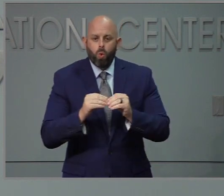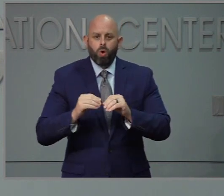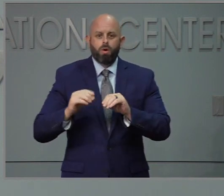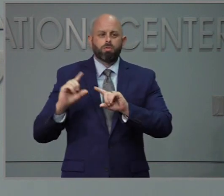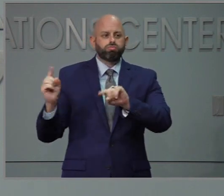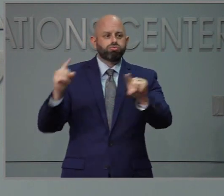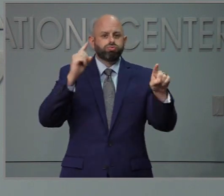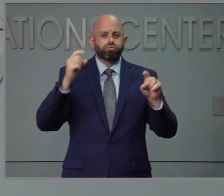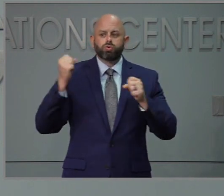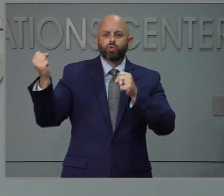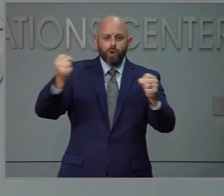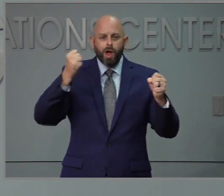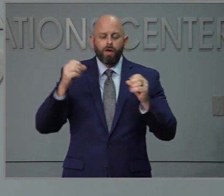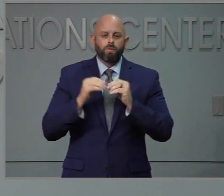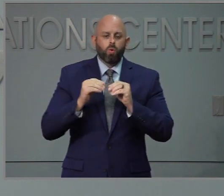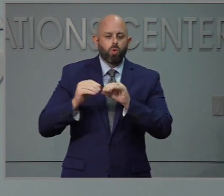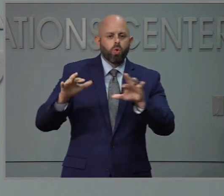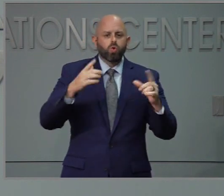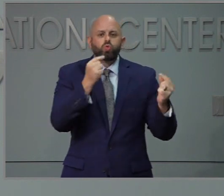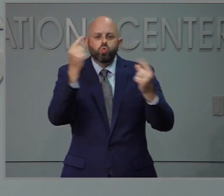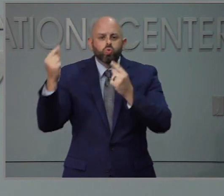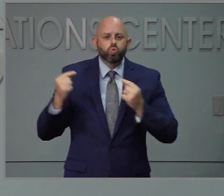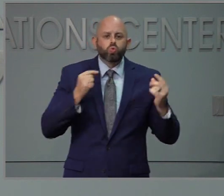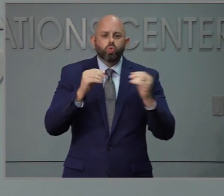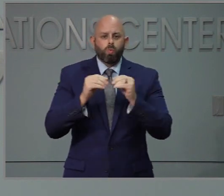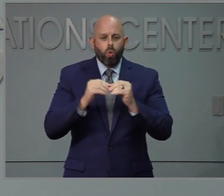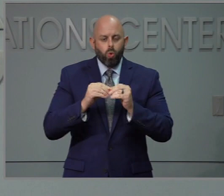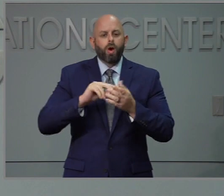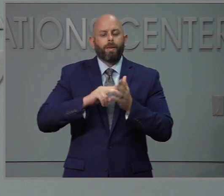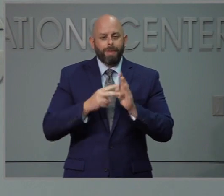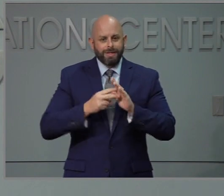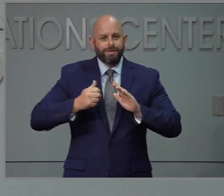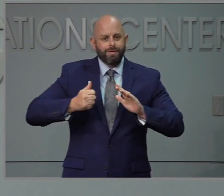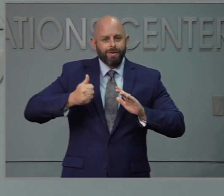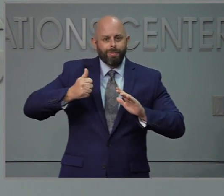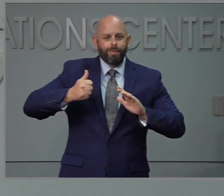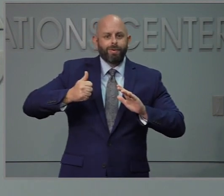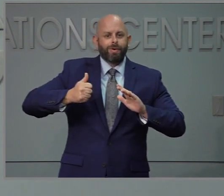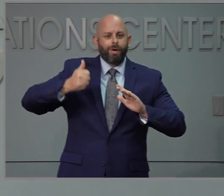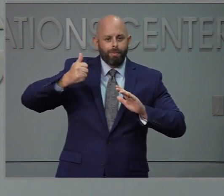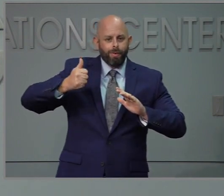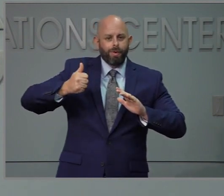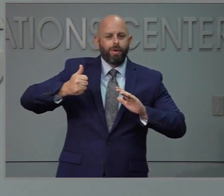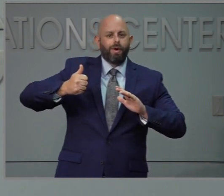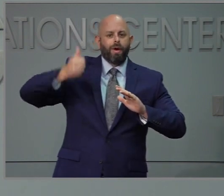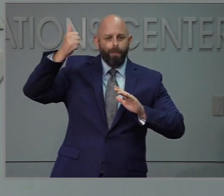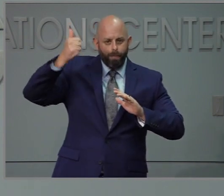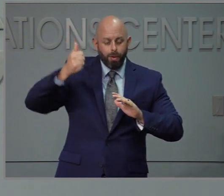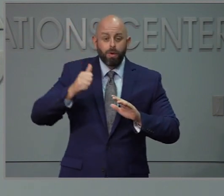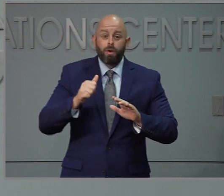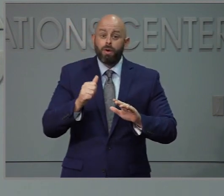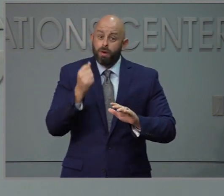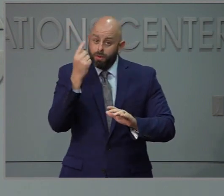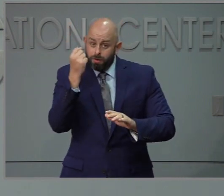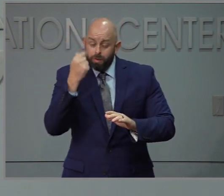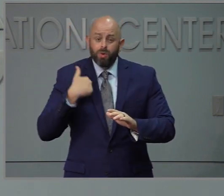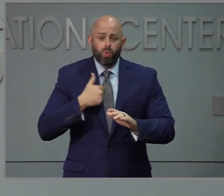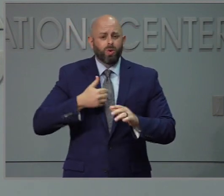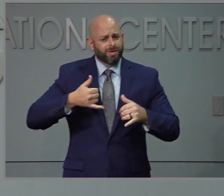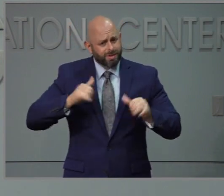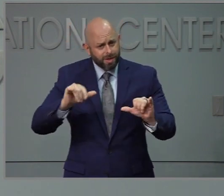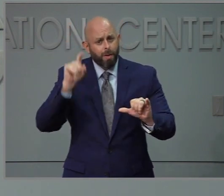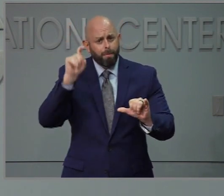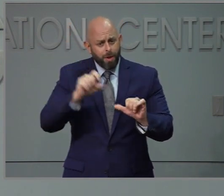que esforzarnos en es en estas propuestas de usar mascarillas. Y las 13 meses y todos colaboramos para seguir